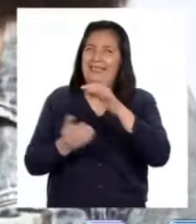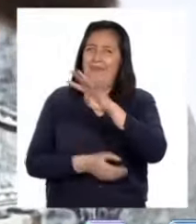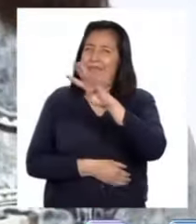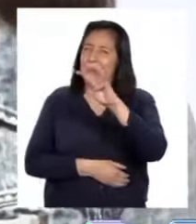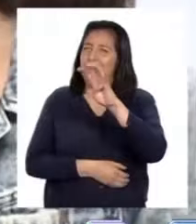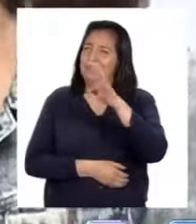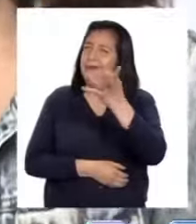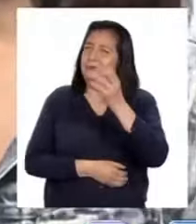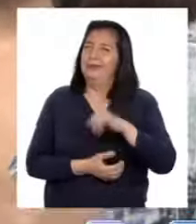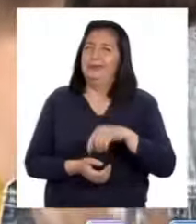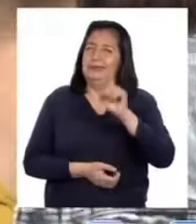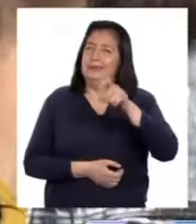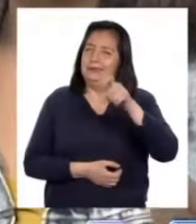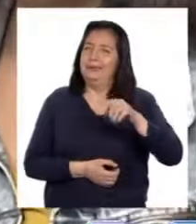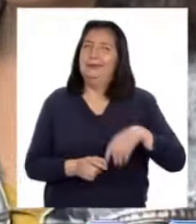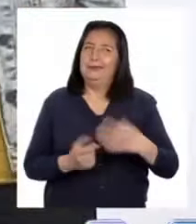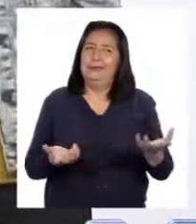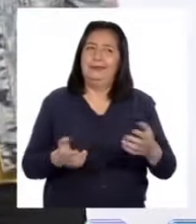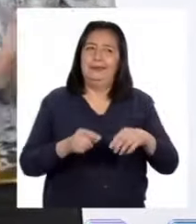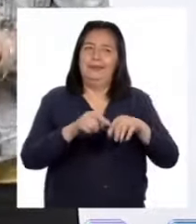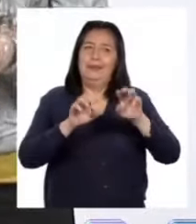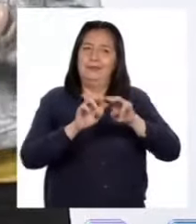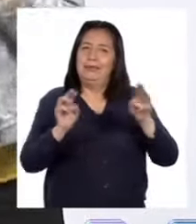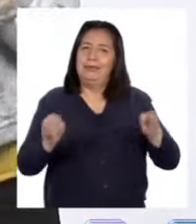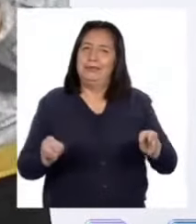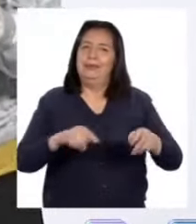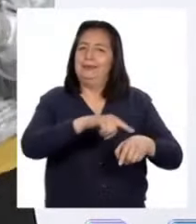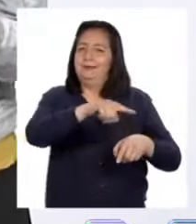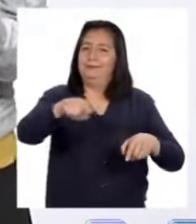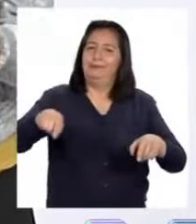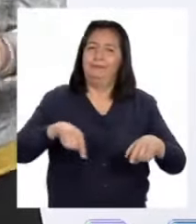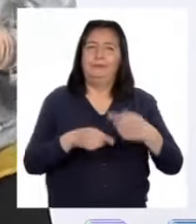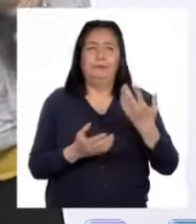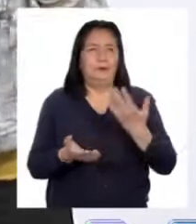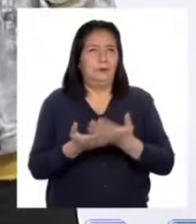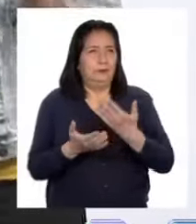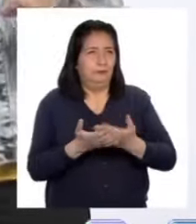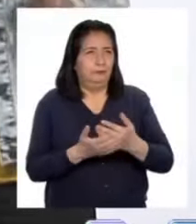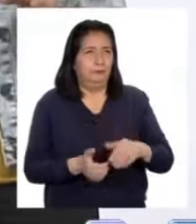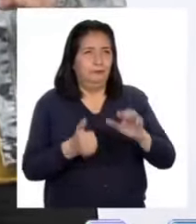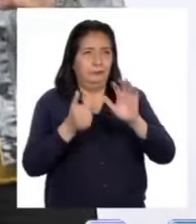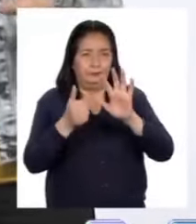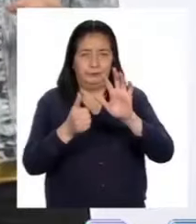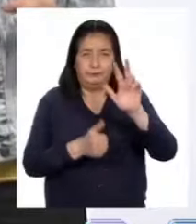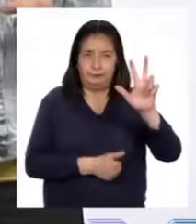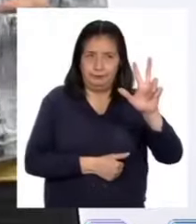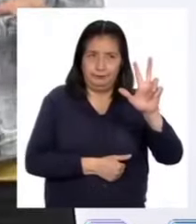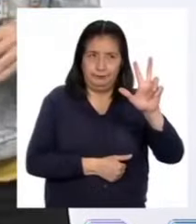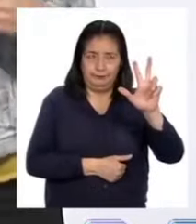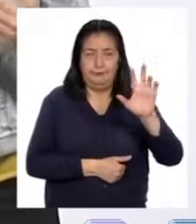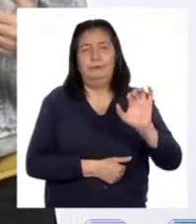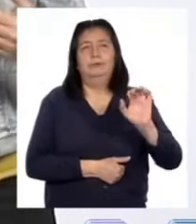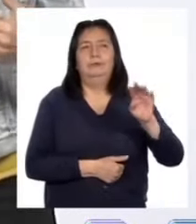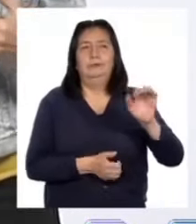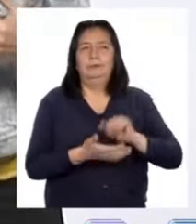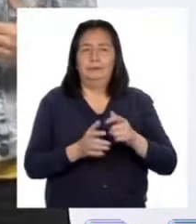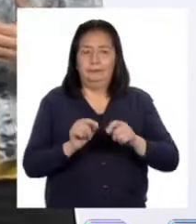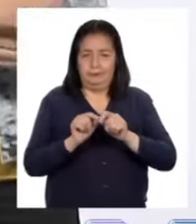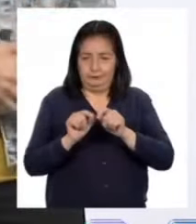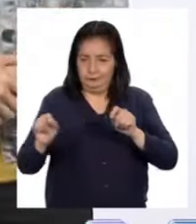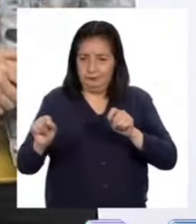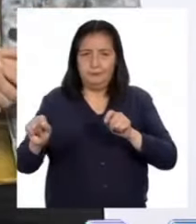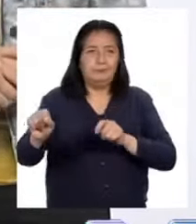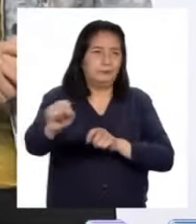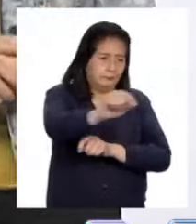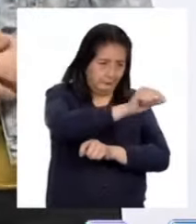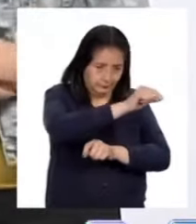400 centímetros que debe tener la longitud de la mesa. He probado con un rayo de 63 centímetros de longitud de radio y